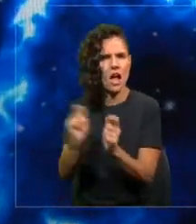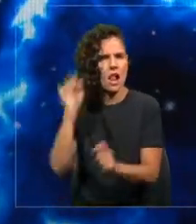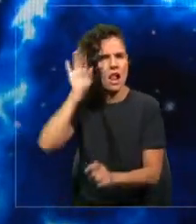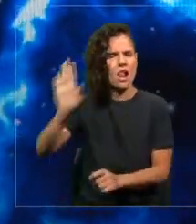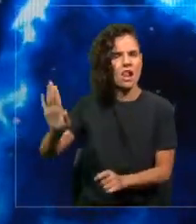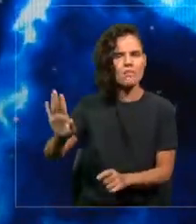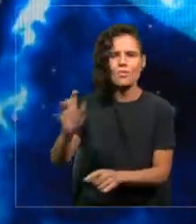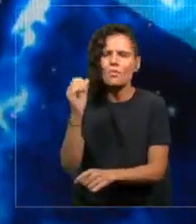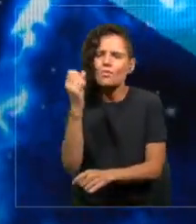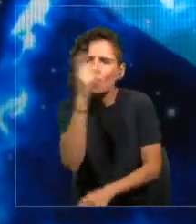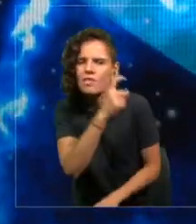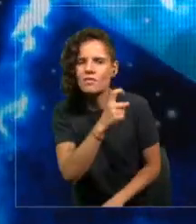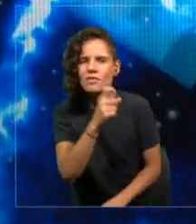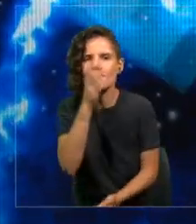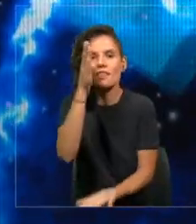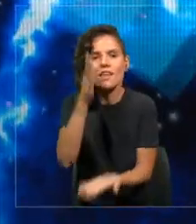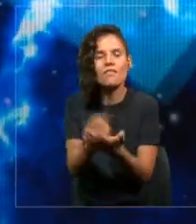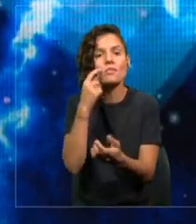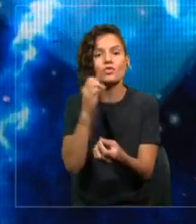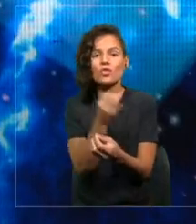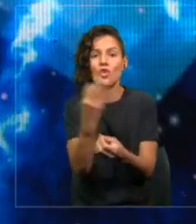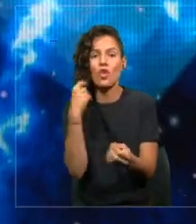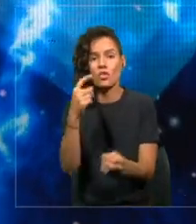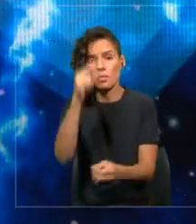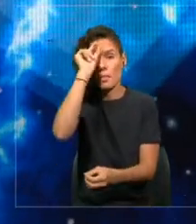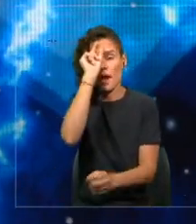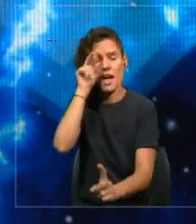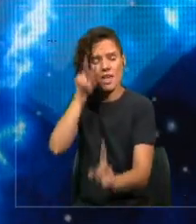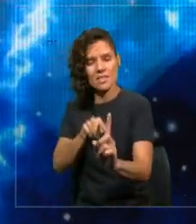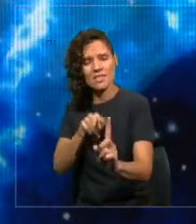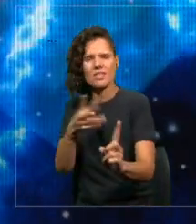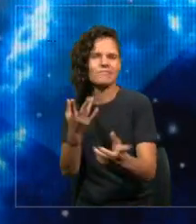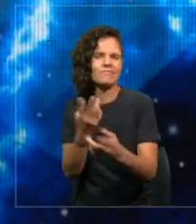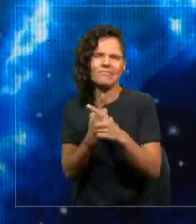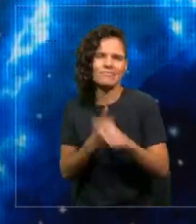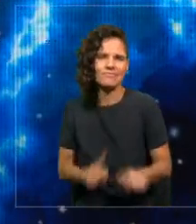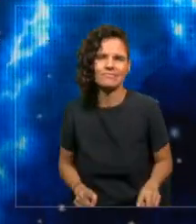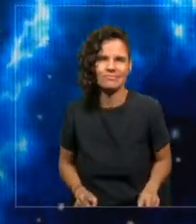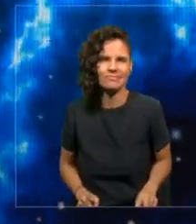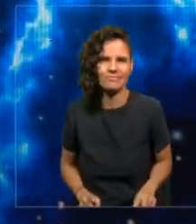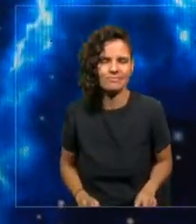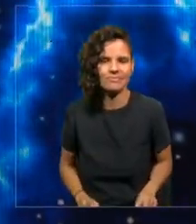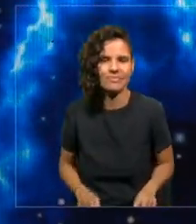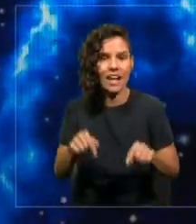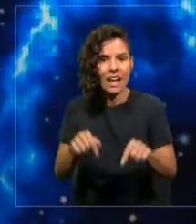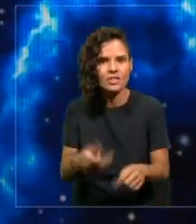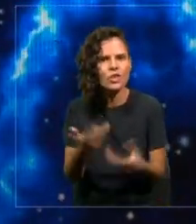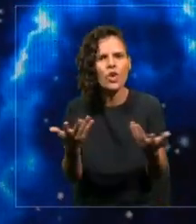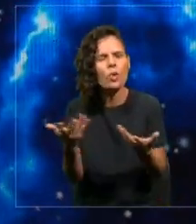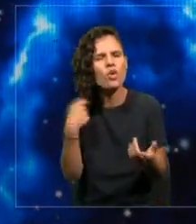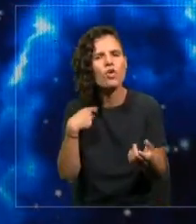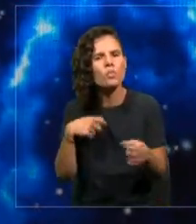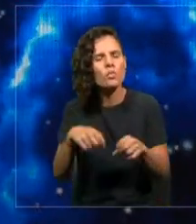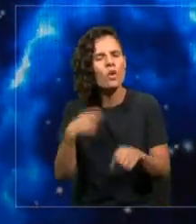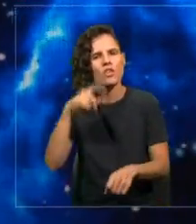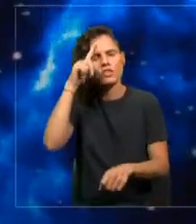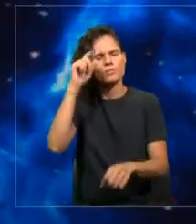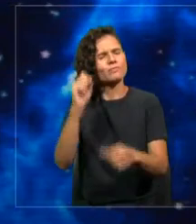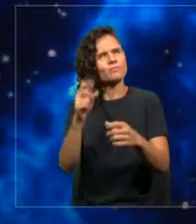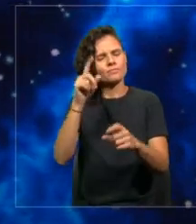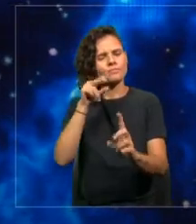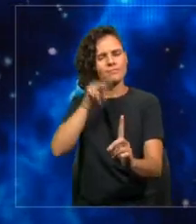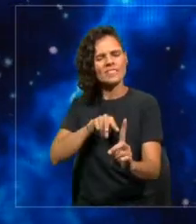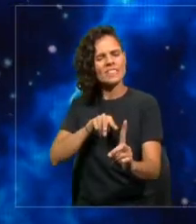hay que romper esos paradigmas. Y estos paradigmas se rompen con la colaboración de todos